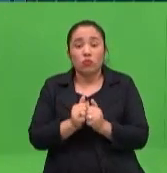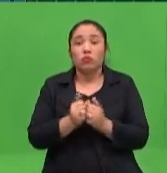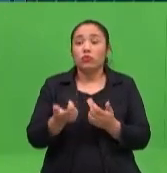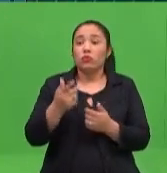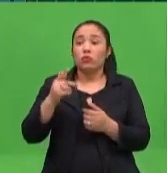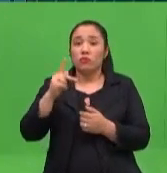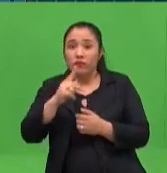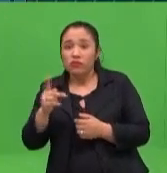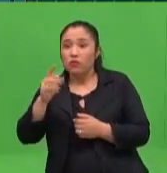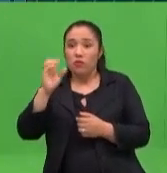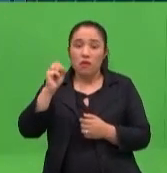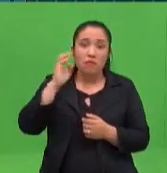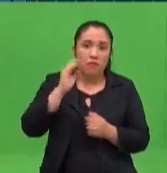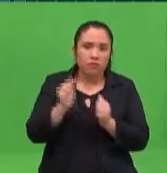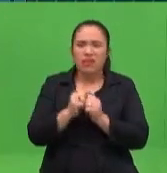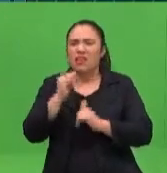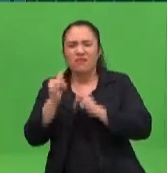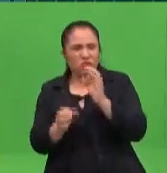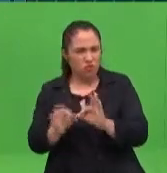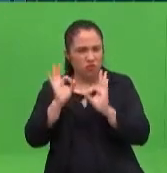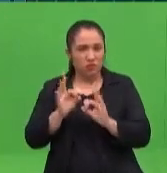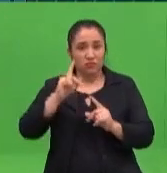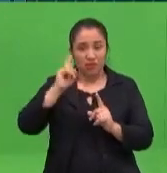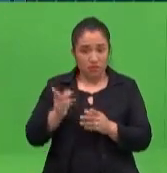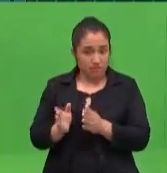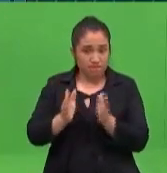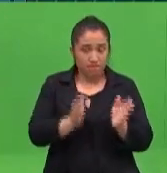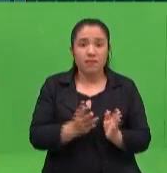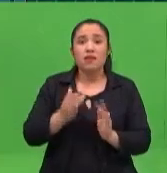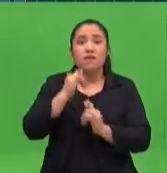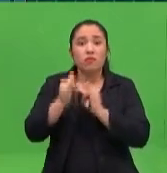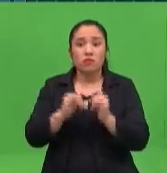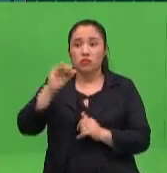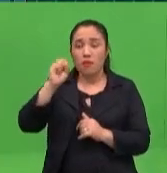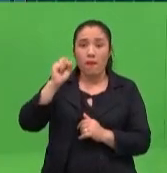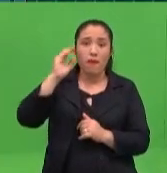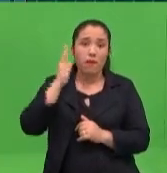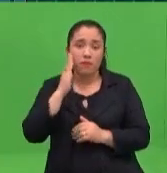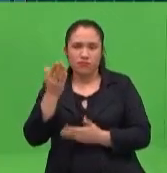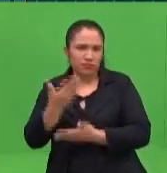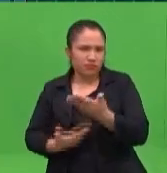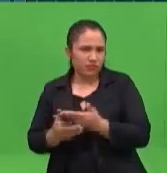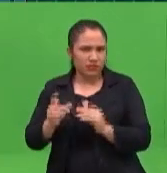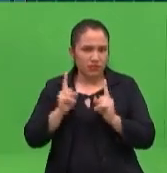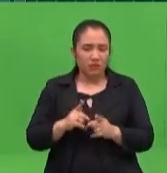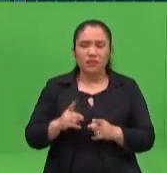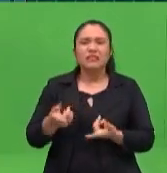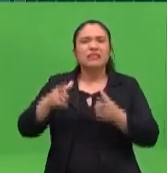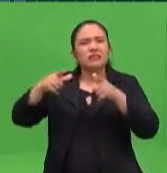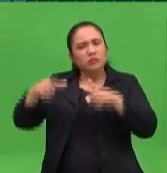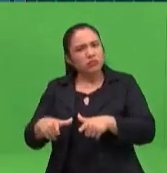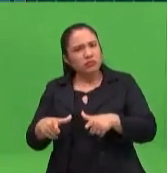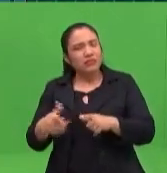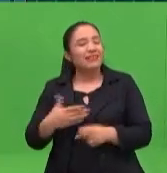las cápsulas también que van a llegando a las familias. Entonces, va a ser una clase divertida y no vamos a perder el año